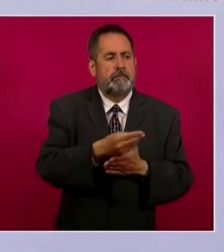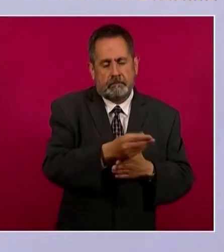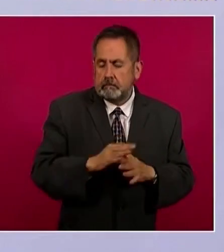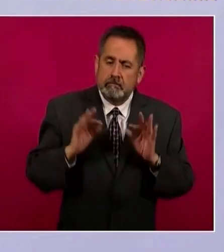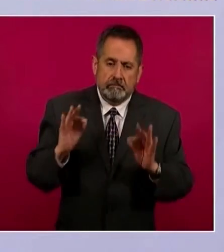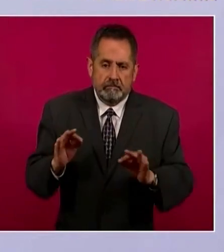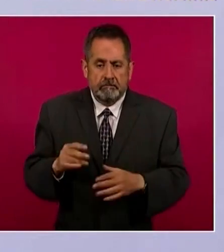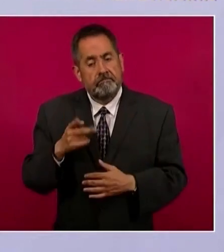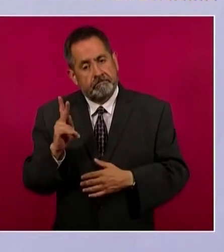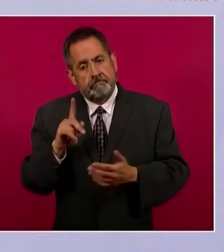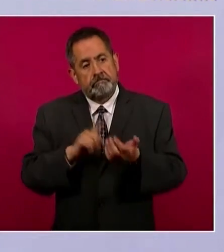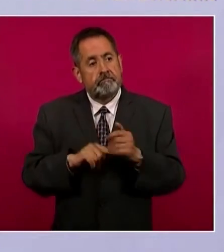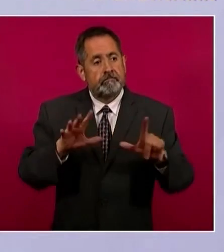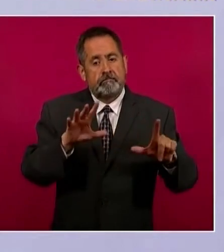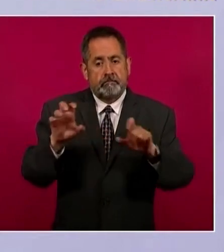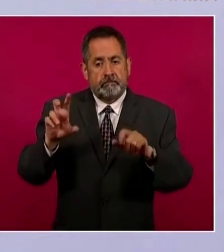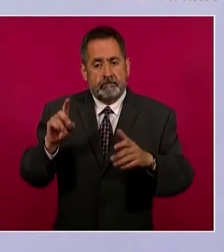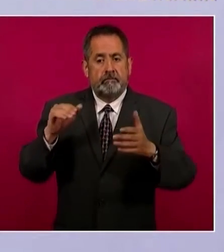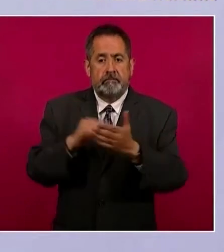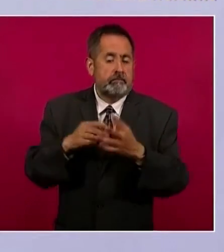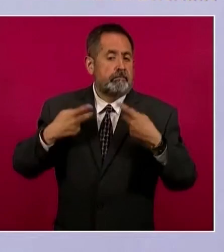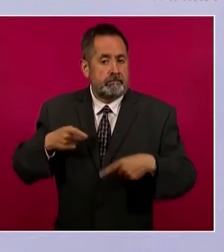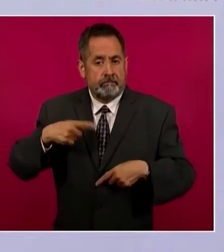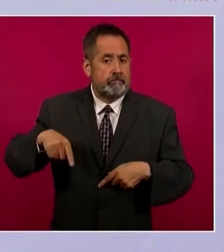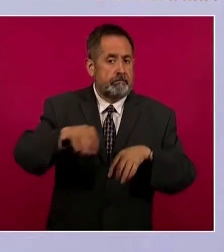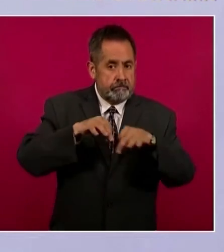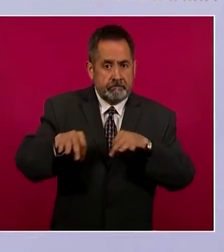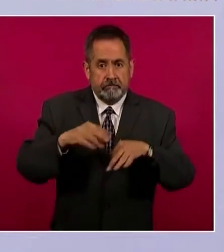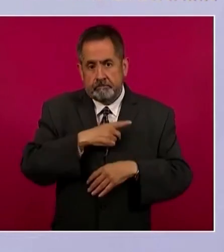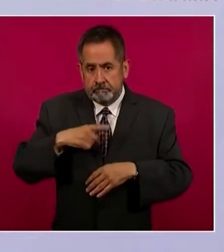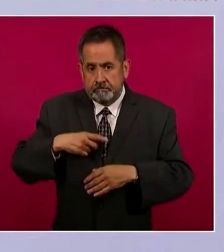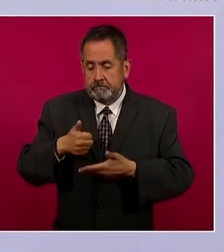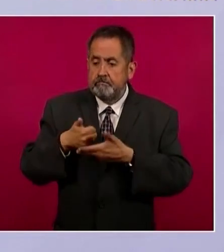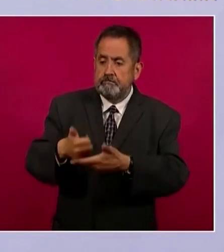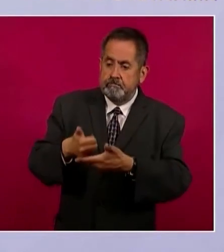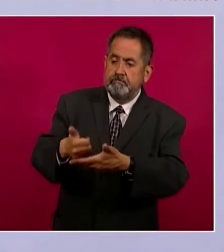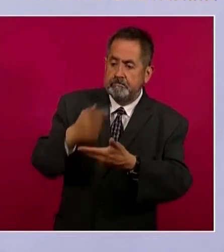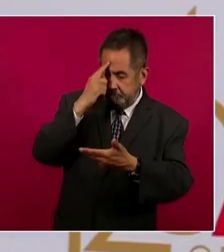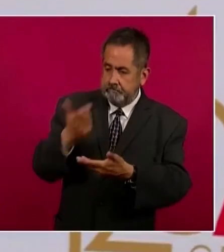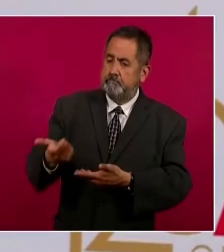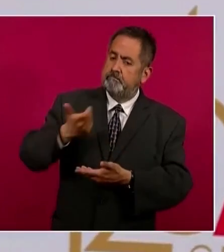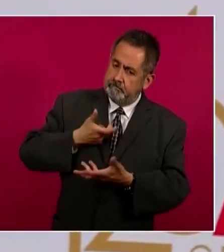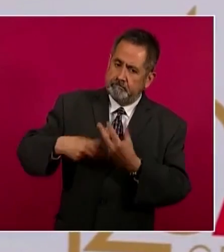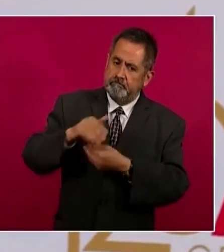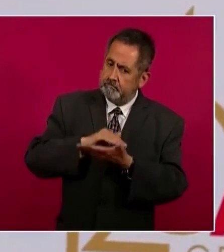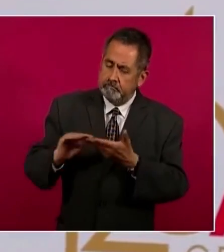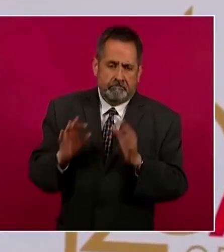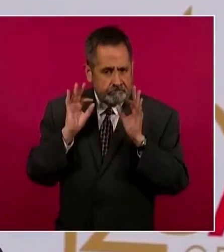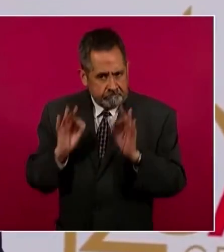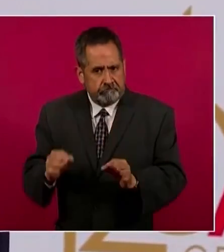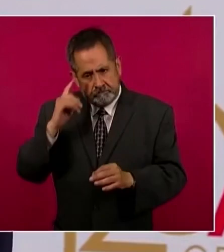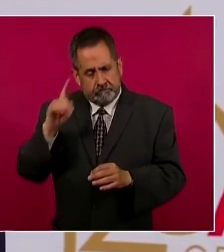podemos dejar de ver que hay 730 mil trabajadores que tenemos que ayudar para lograr que estén en las condiciones